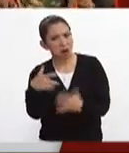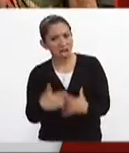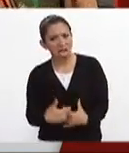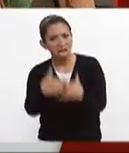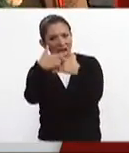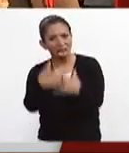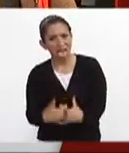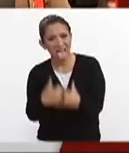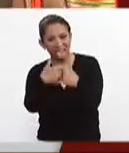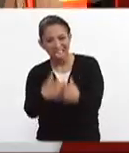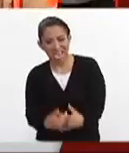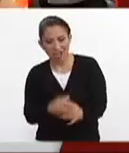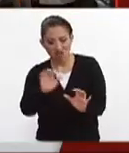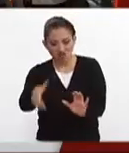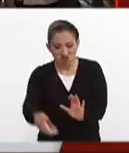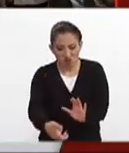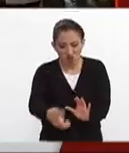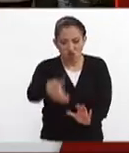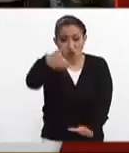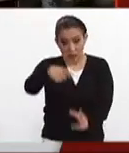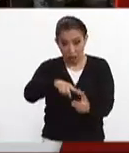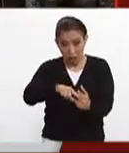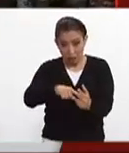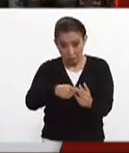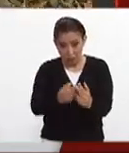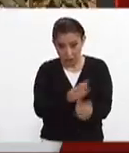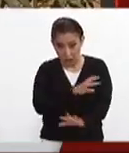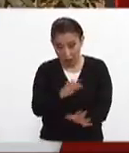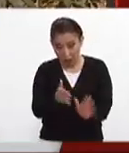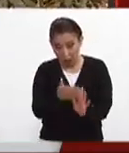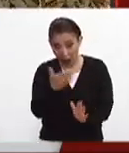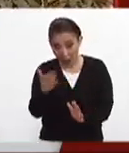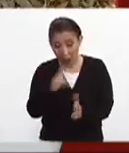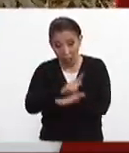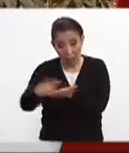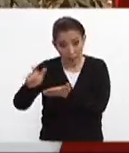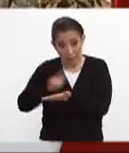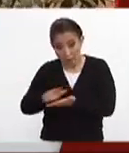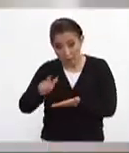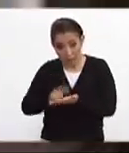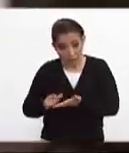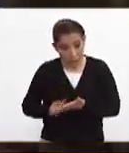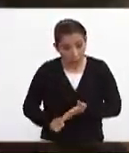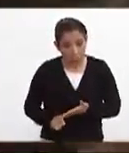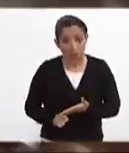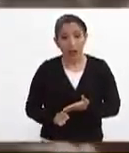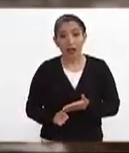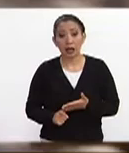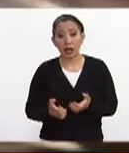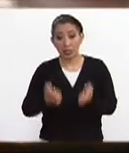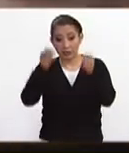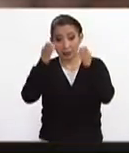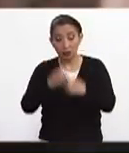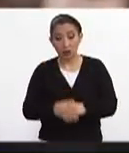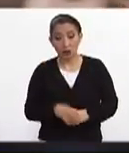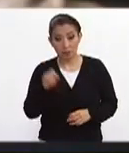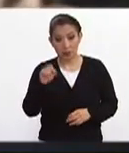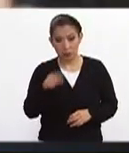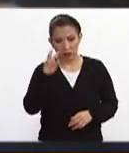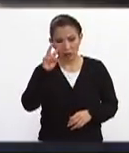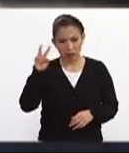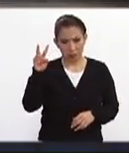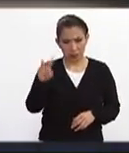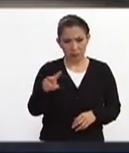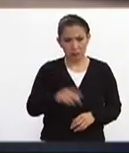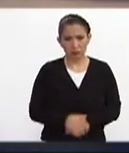maquinaria ya van a empezar ya o han empezado ya las labores ahora sí de remoción de escombros ahí estamos